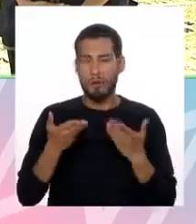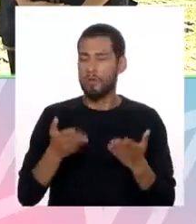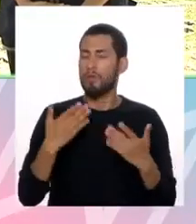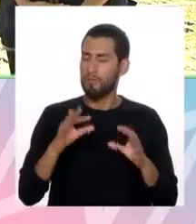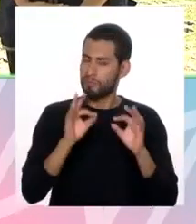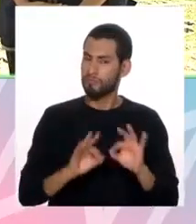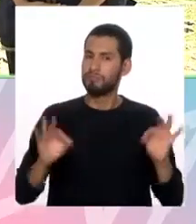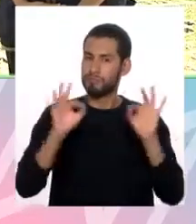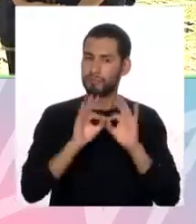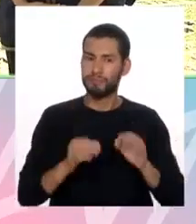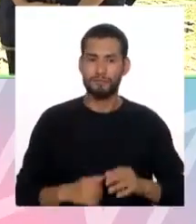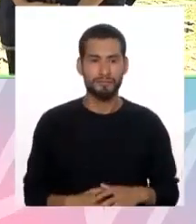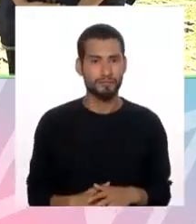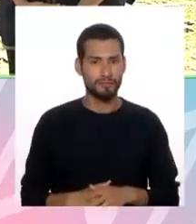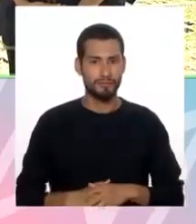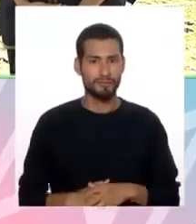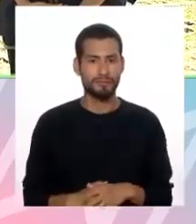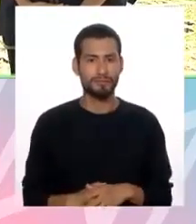es fundamental.